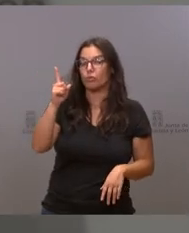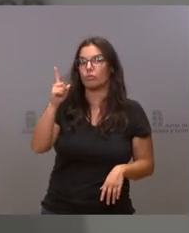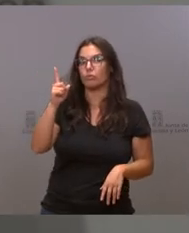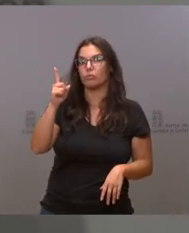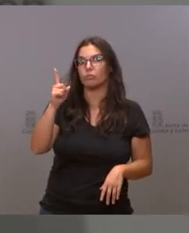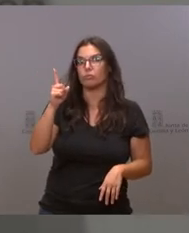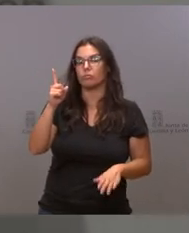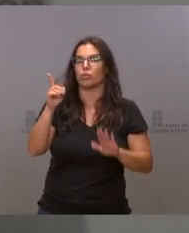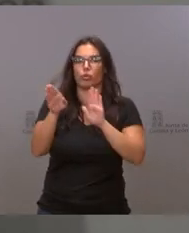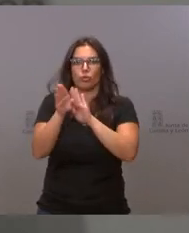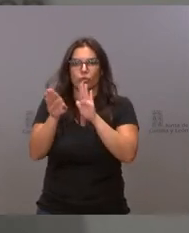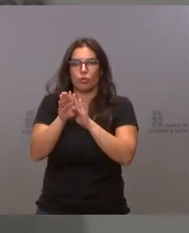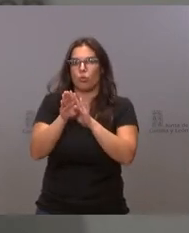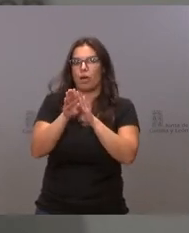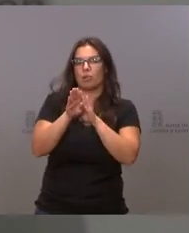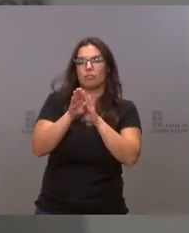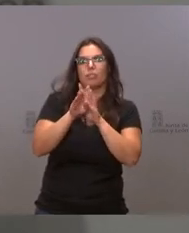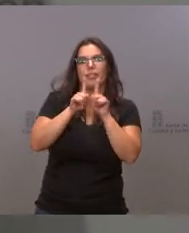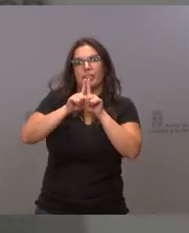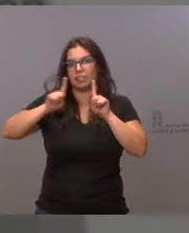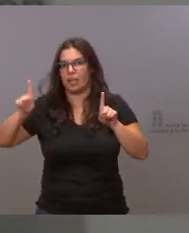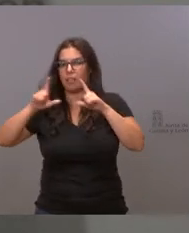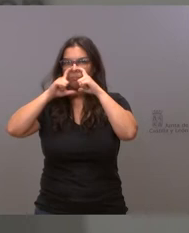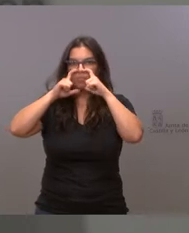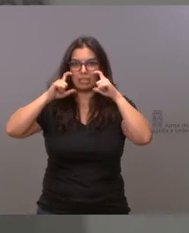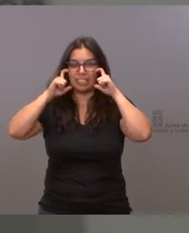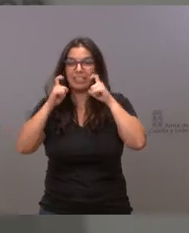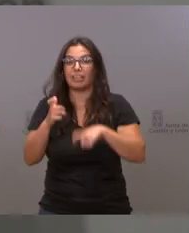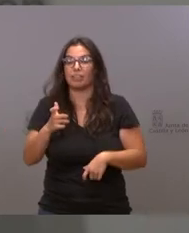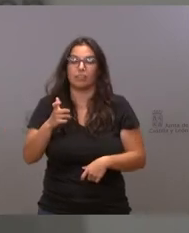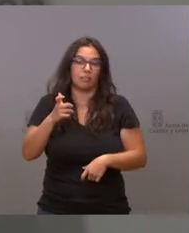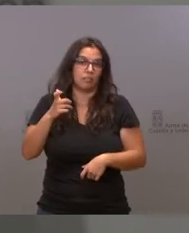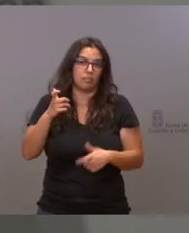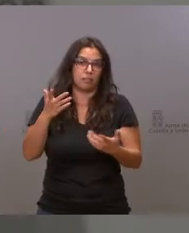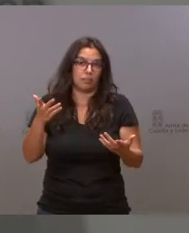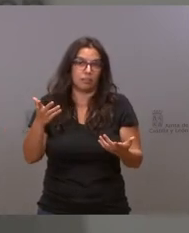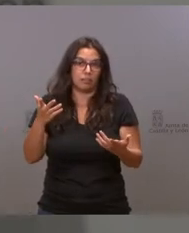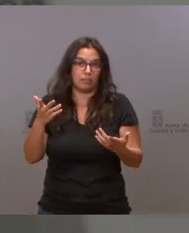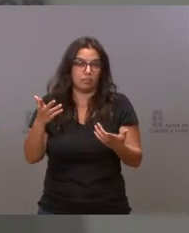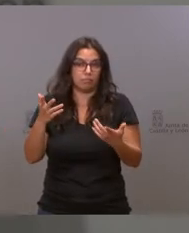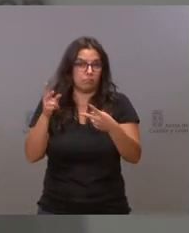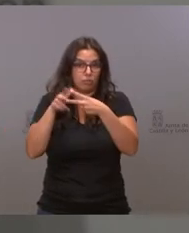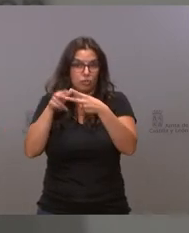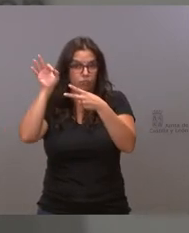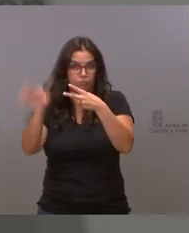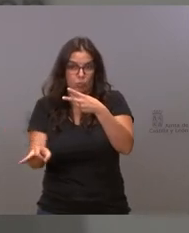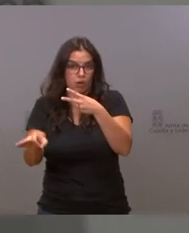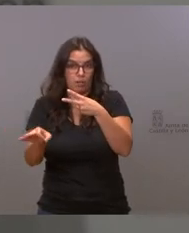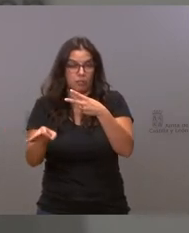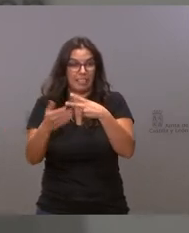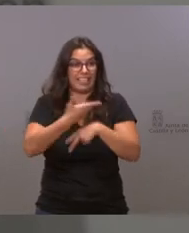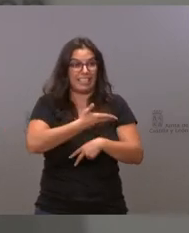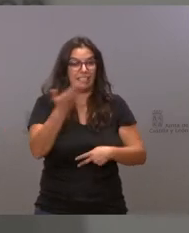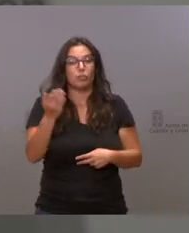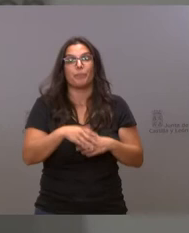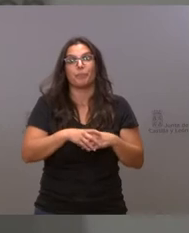mantener la distancia interpersonal de seguridad de metro y medio y en la necesidad del uso de la mascarilla. Sobre las otras dos